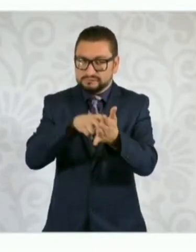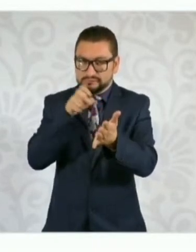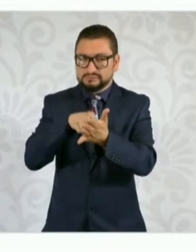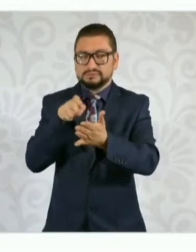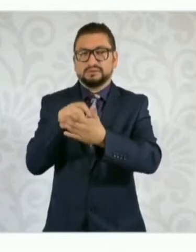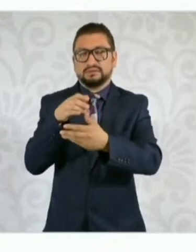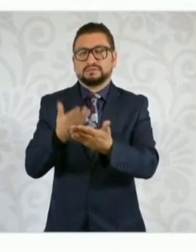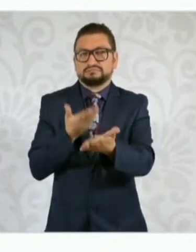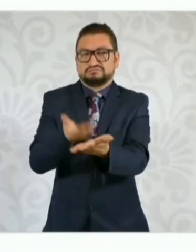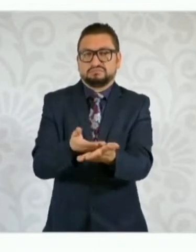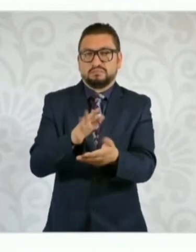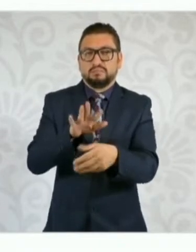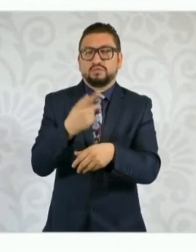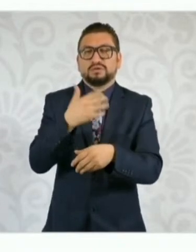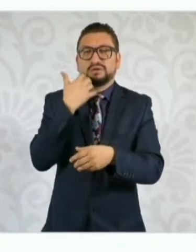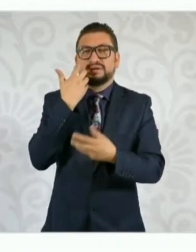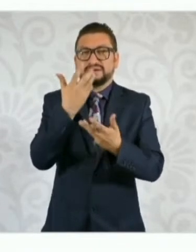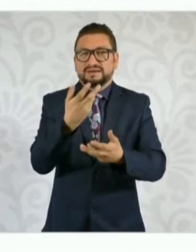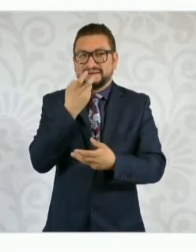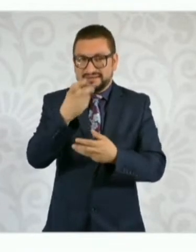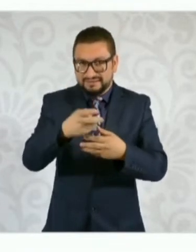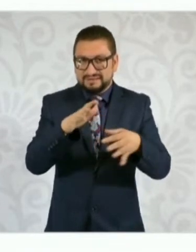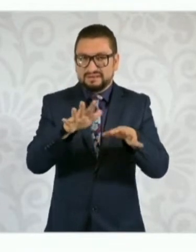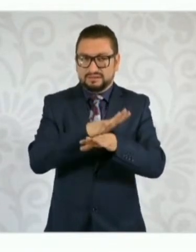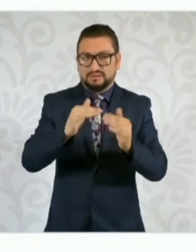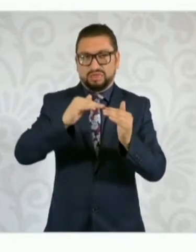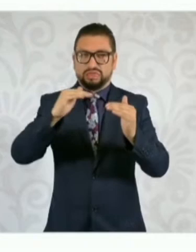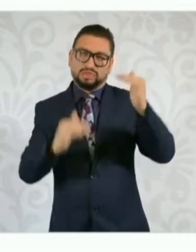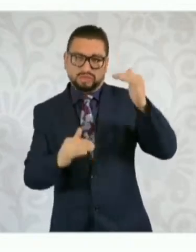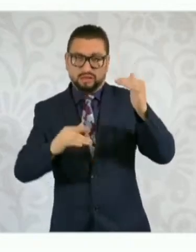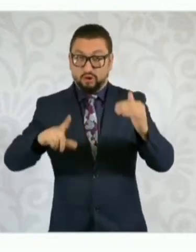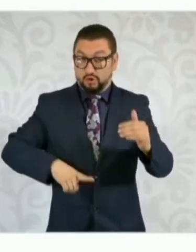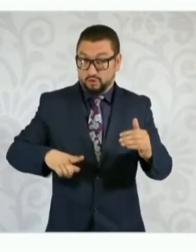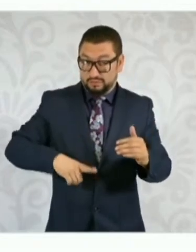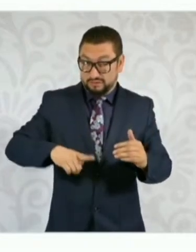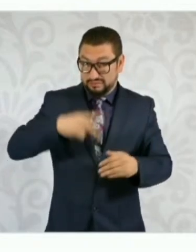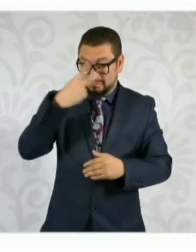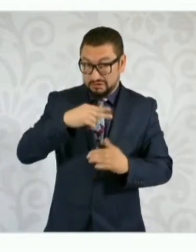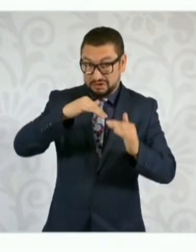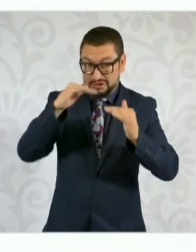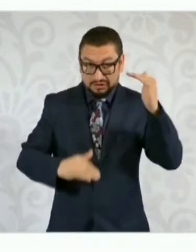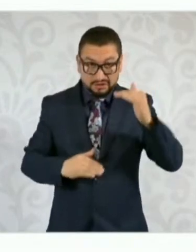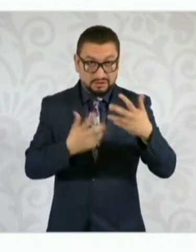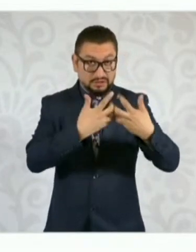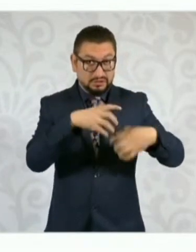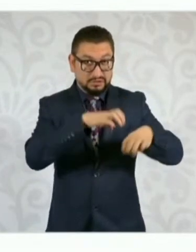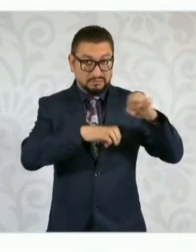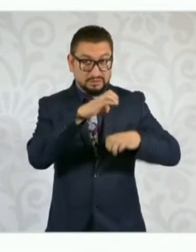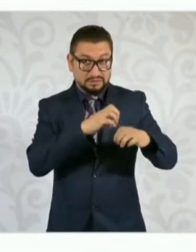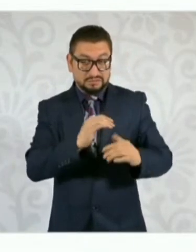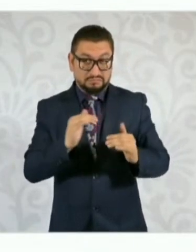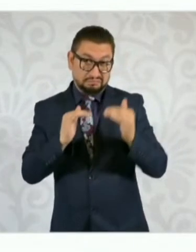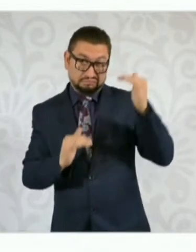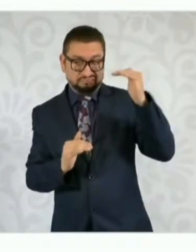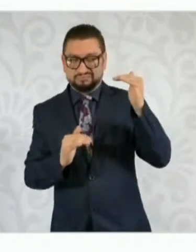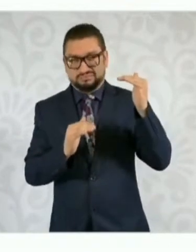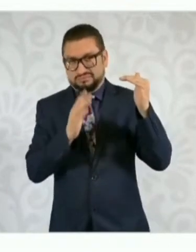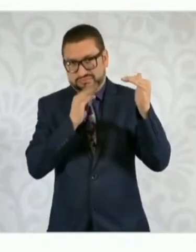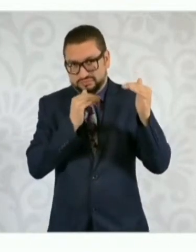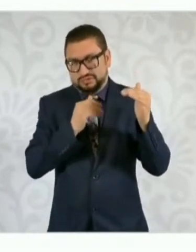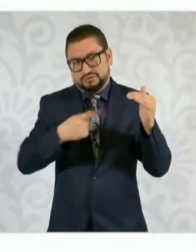buscaba modificar este esquema de desventaja público. Pero, como todos sabemos,